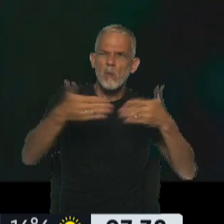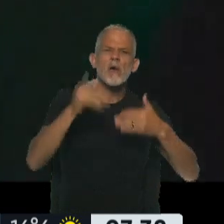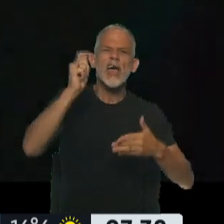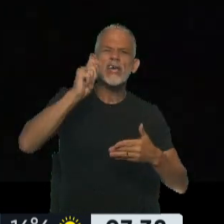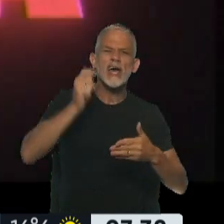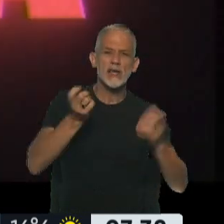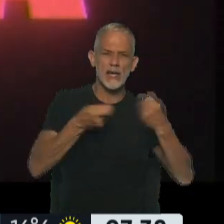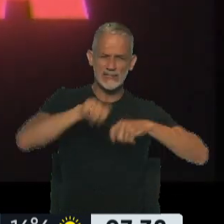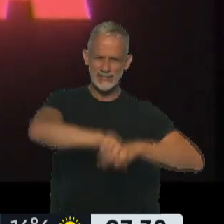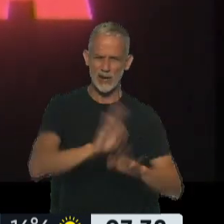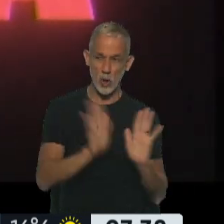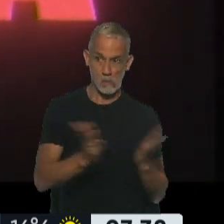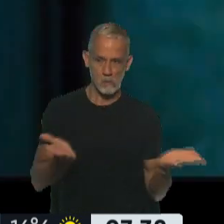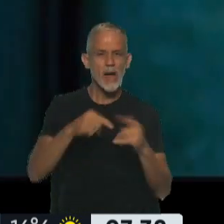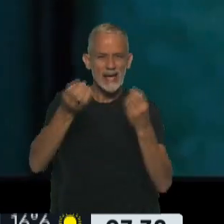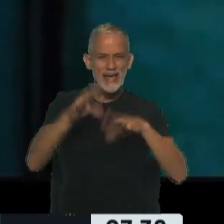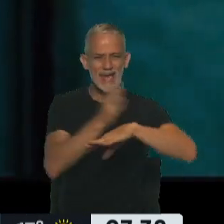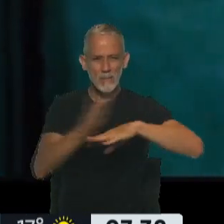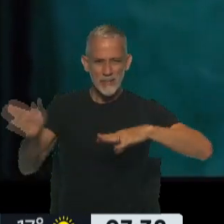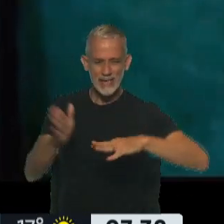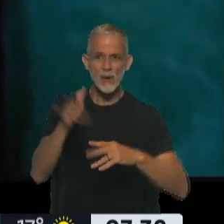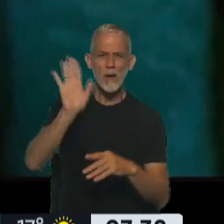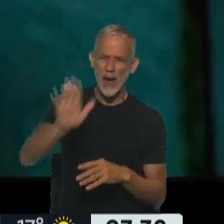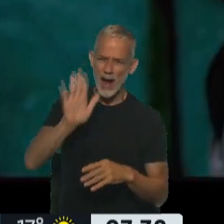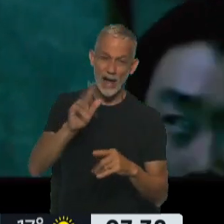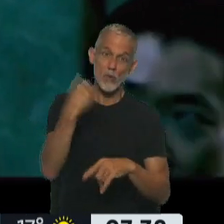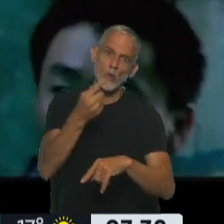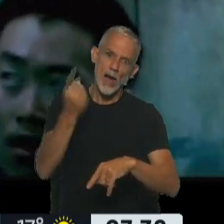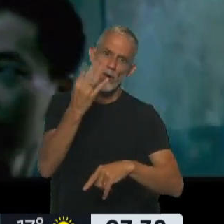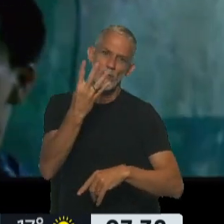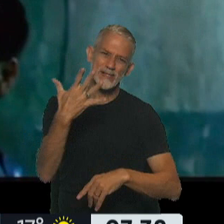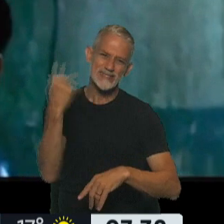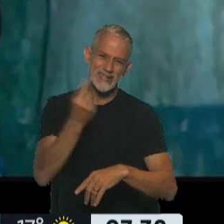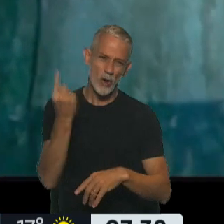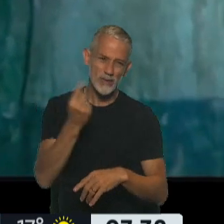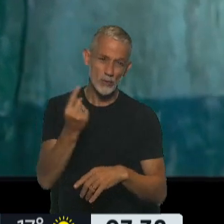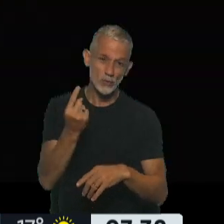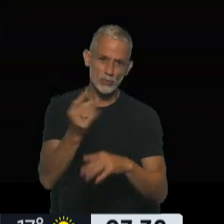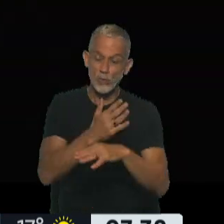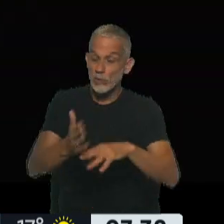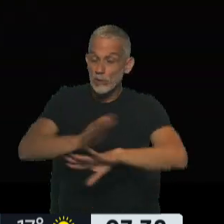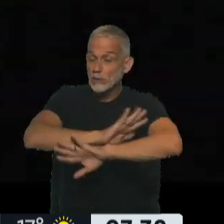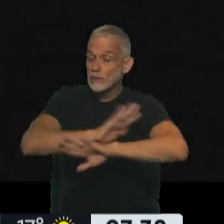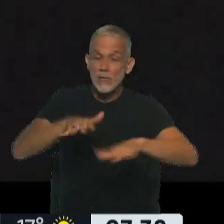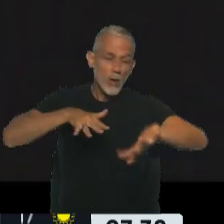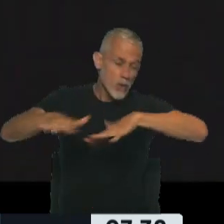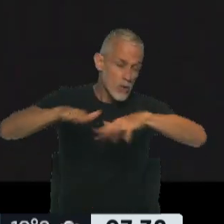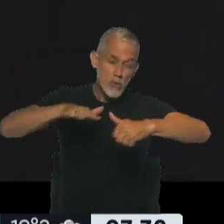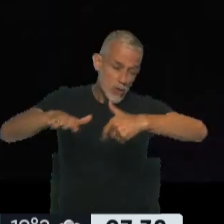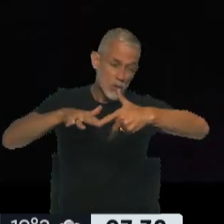puso en ese lugar. Y así arranca una hora y 45 minutos de terrible acción,